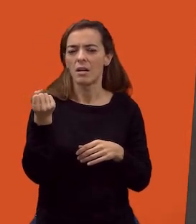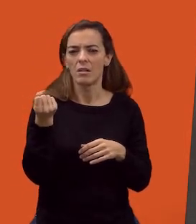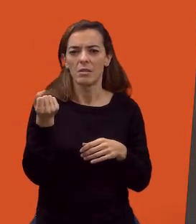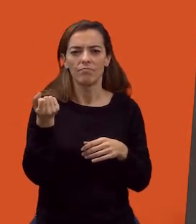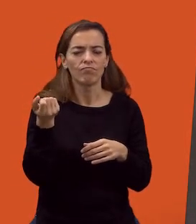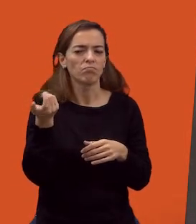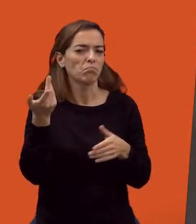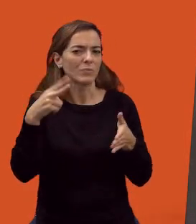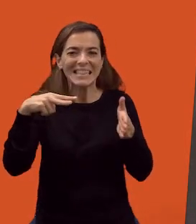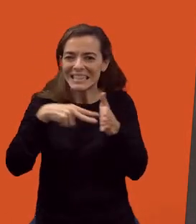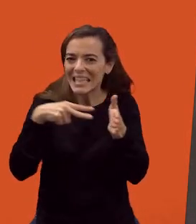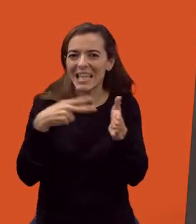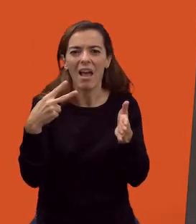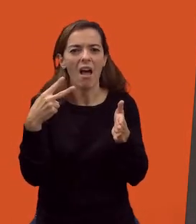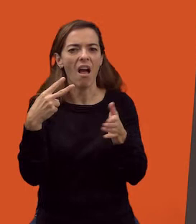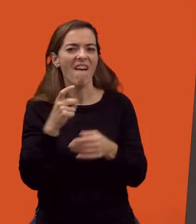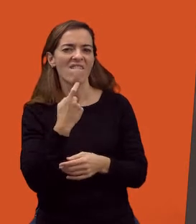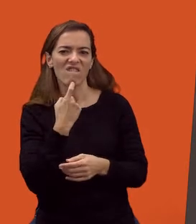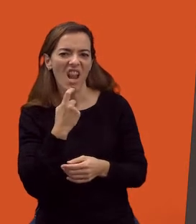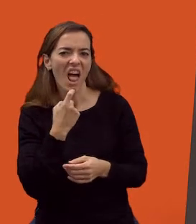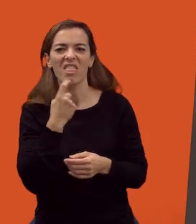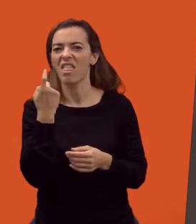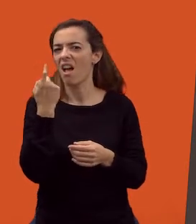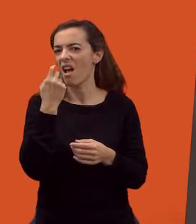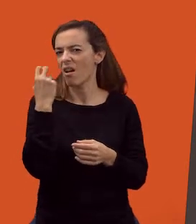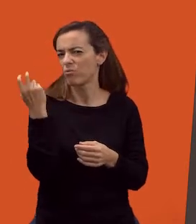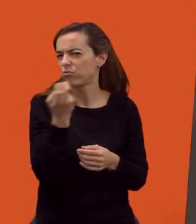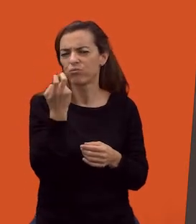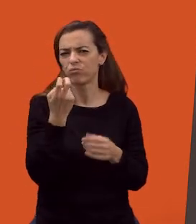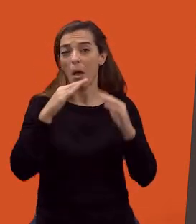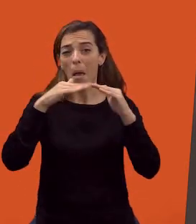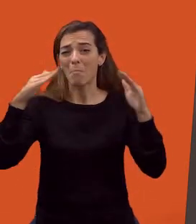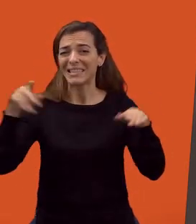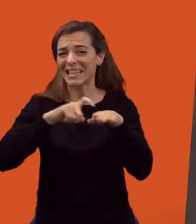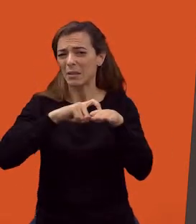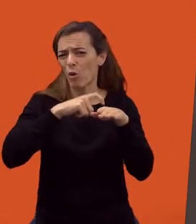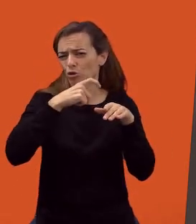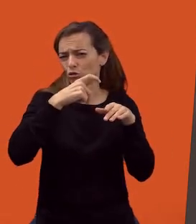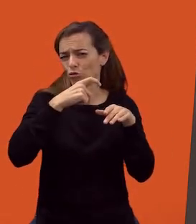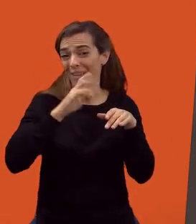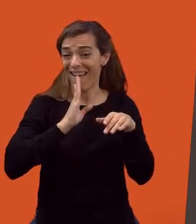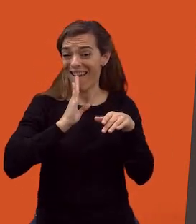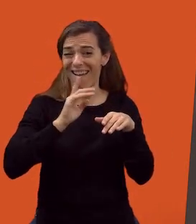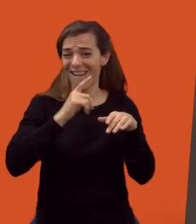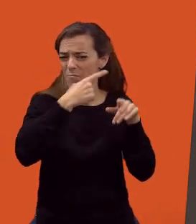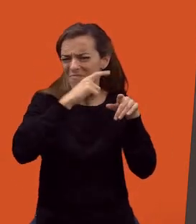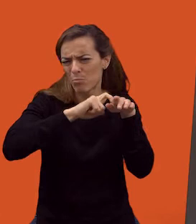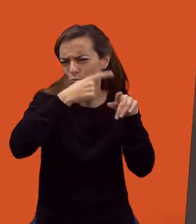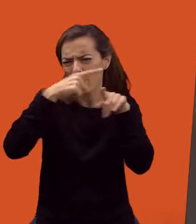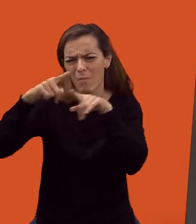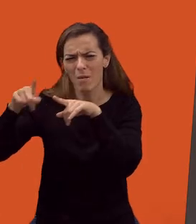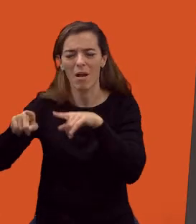hay de Siria, hay de Finlandia, hay muchos tipos de paisajes de estos extremos, y entonces